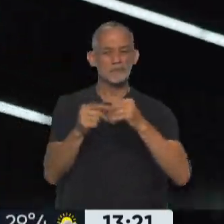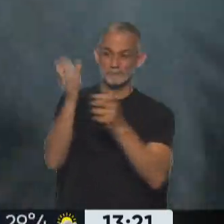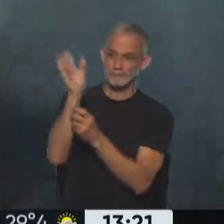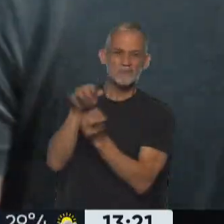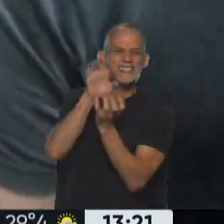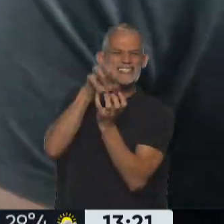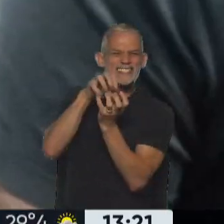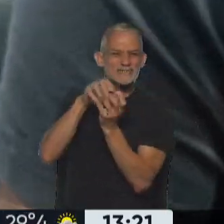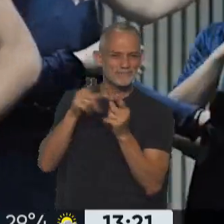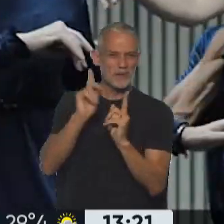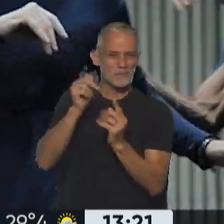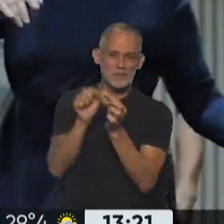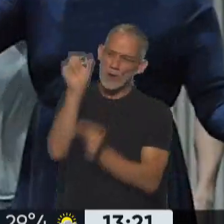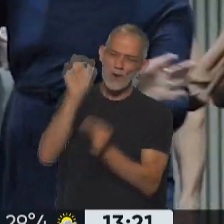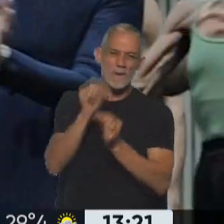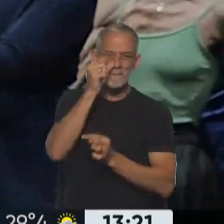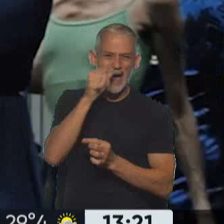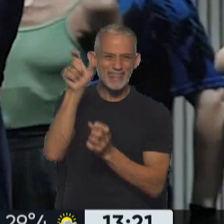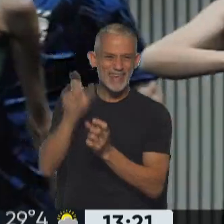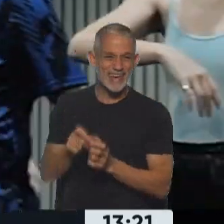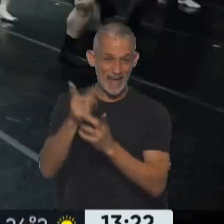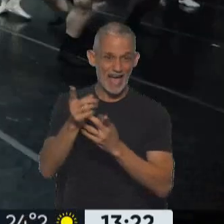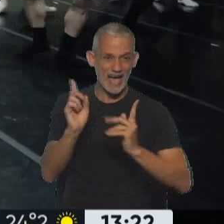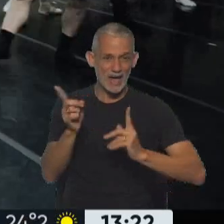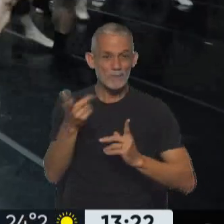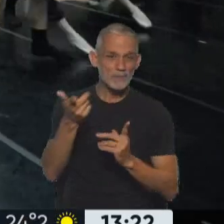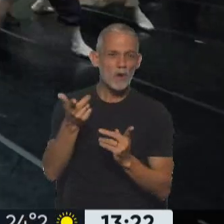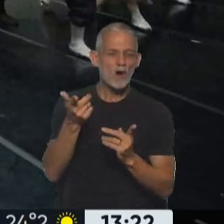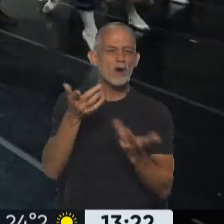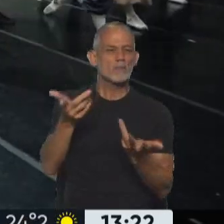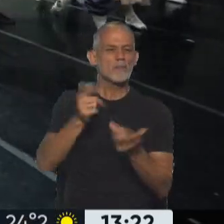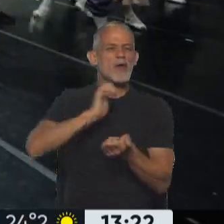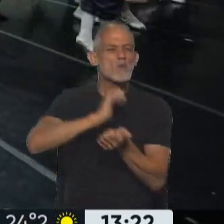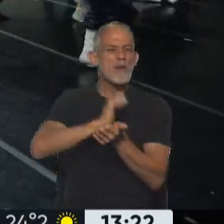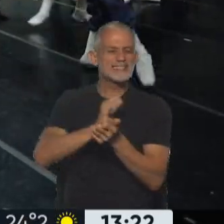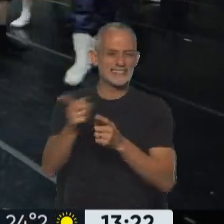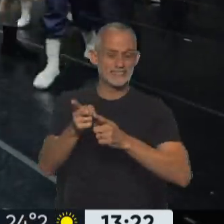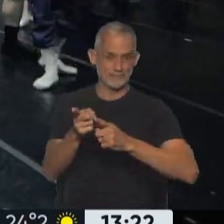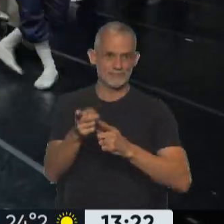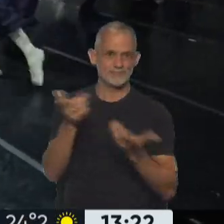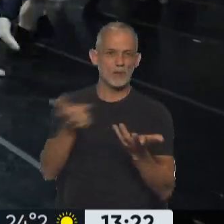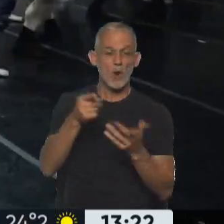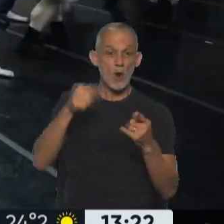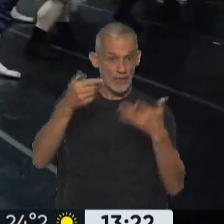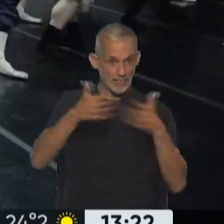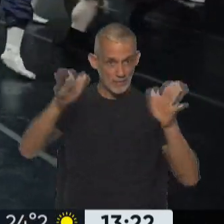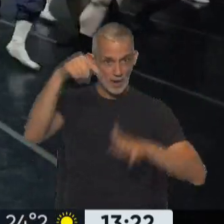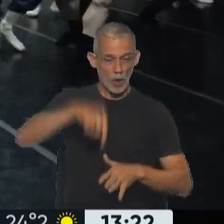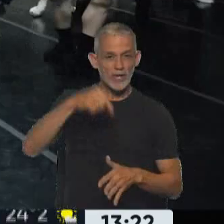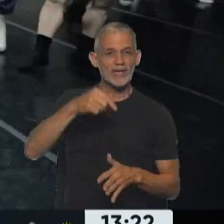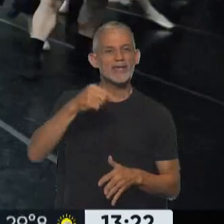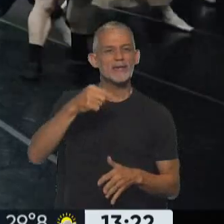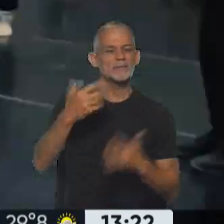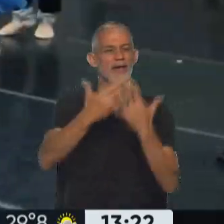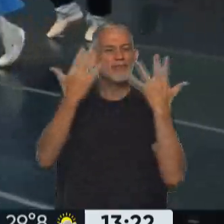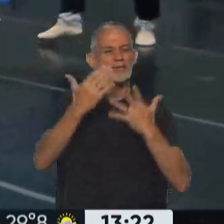cobra vida, que busca los sueños y que además, bueno, tiene grandes participantes. En el día de hoy, que es la apertura en el Teatro Colón,